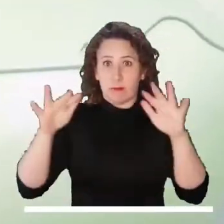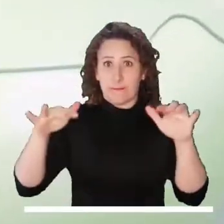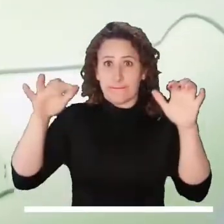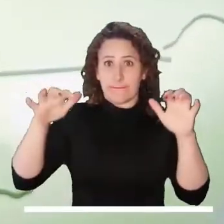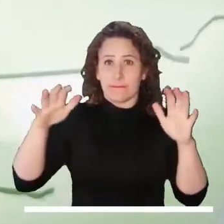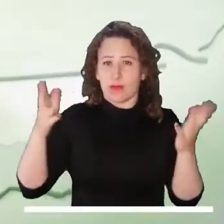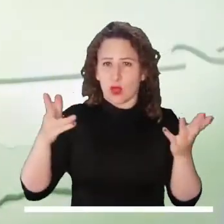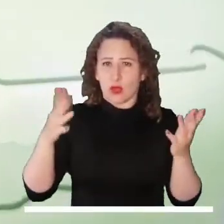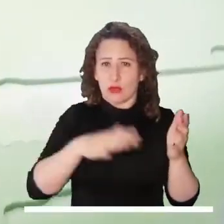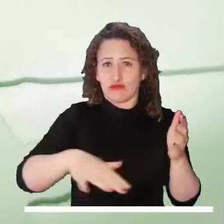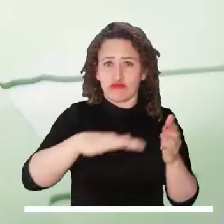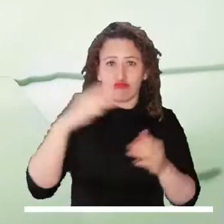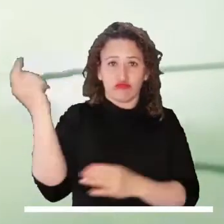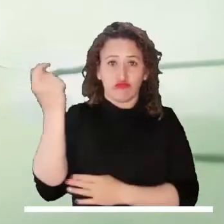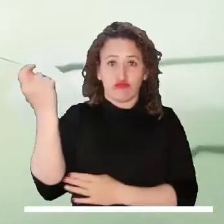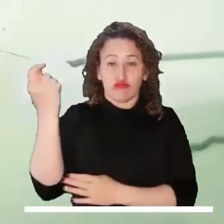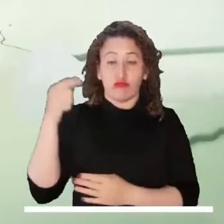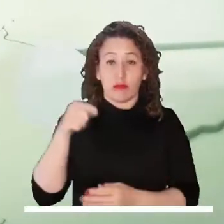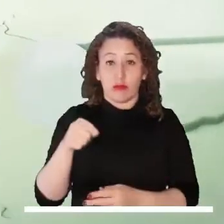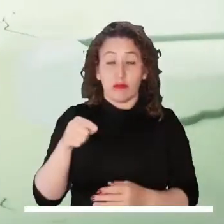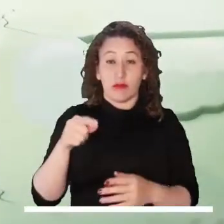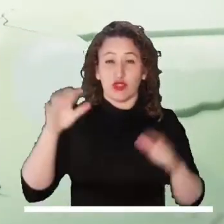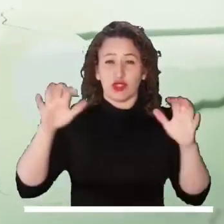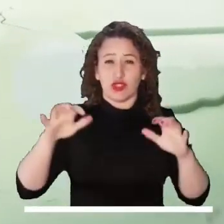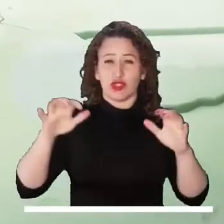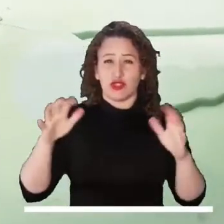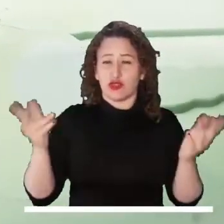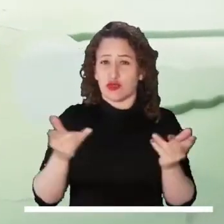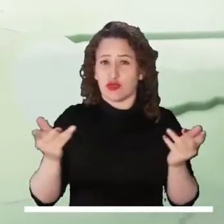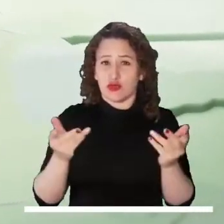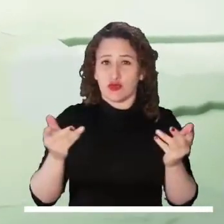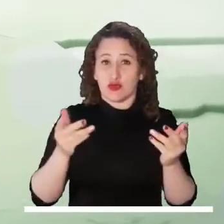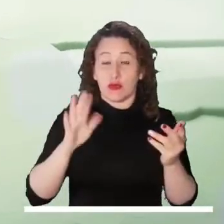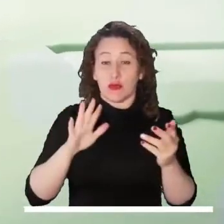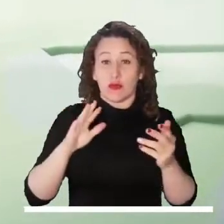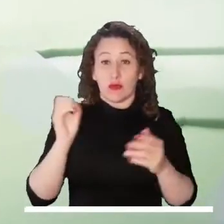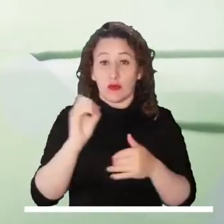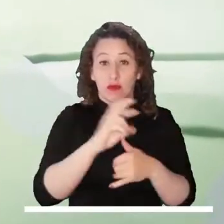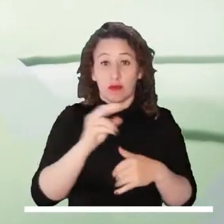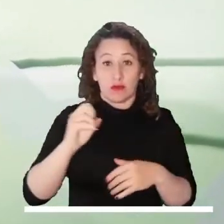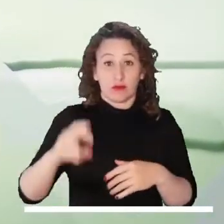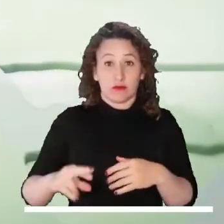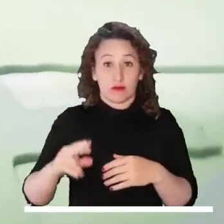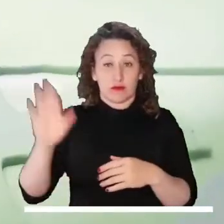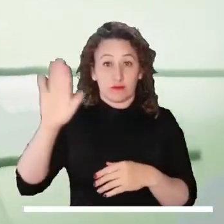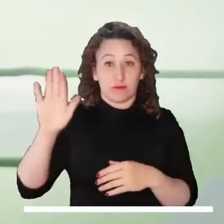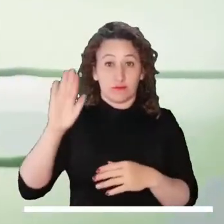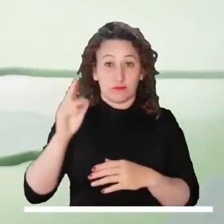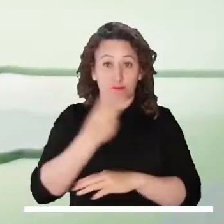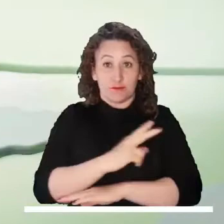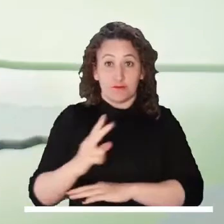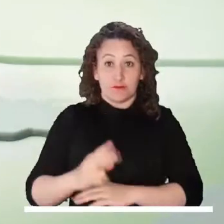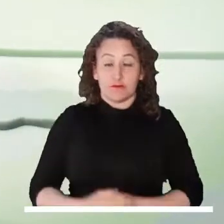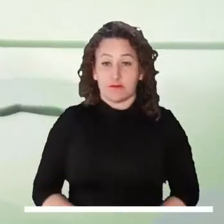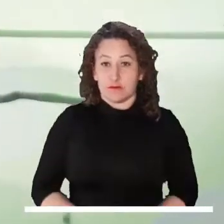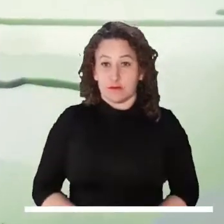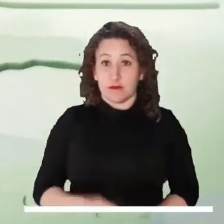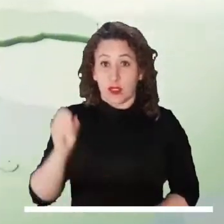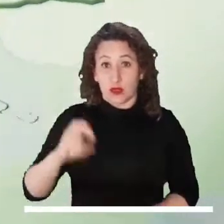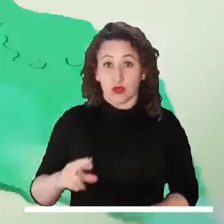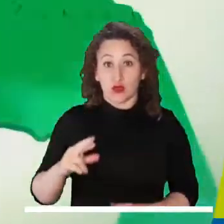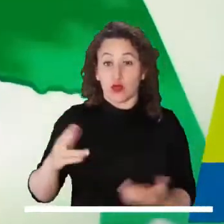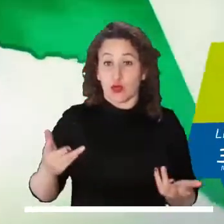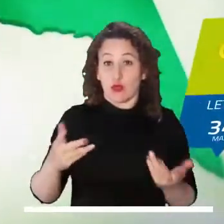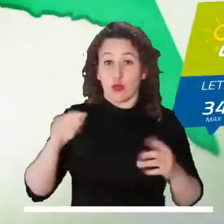Sigue el tiempo seco dominando la región llanera, sin embargo, lluvias ligeras se anticipan en zonas de oriente y sur del departamento de Bichada.